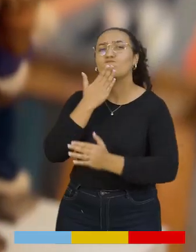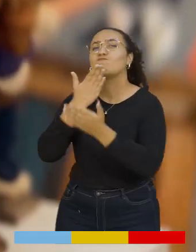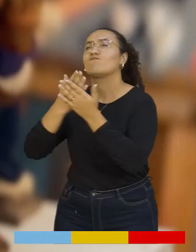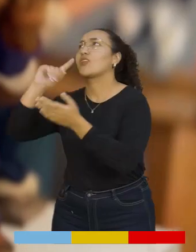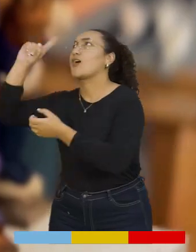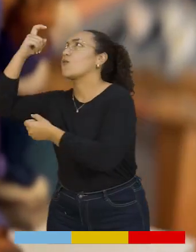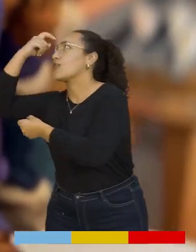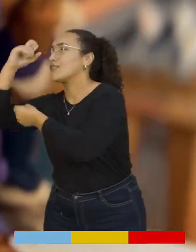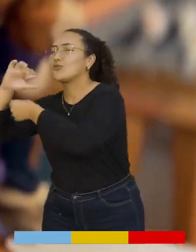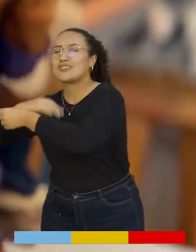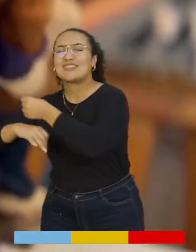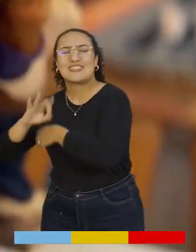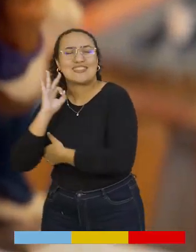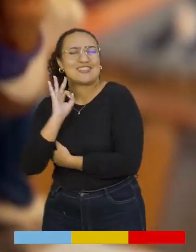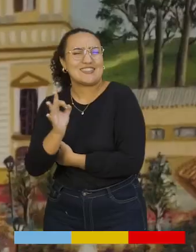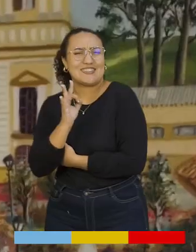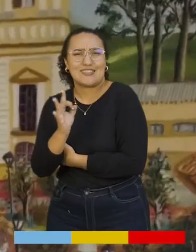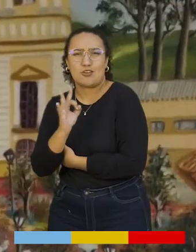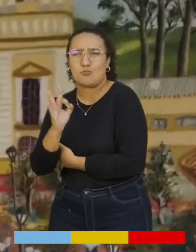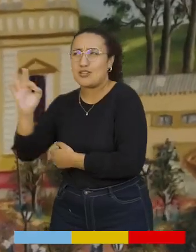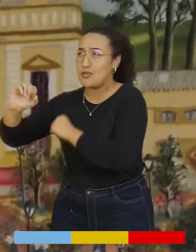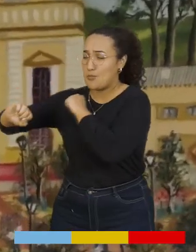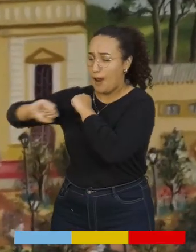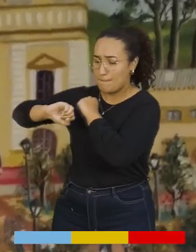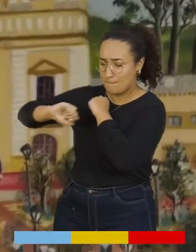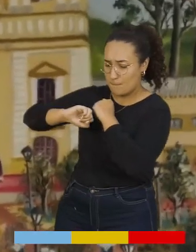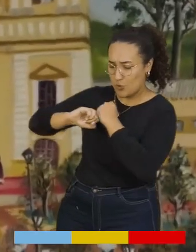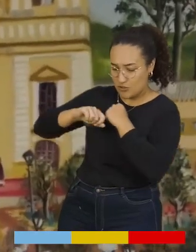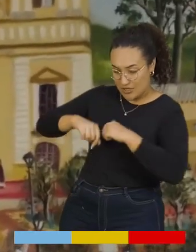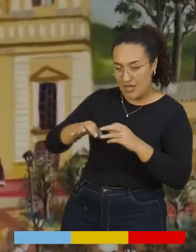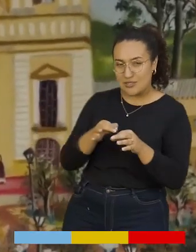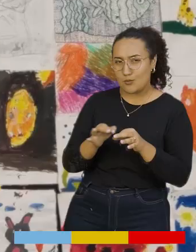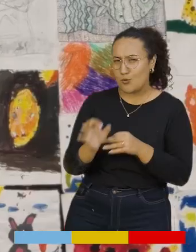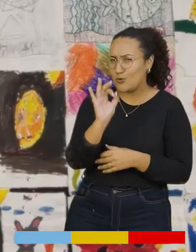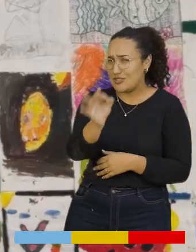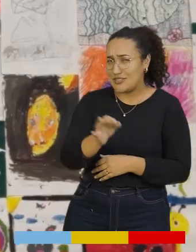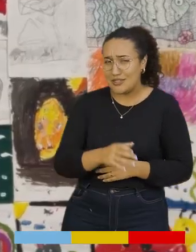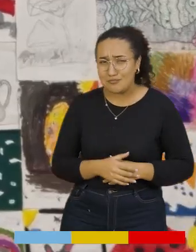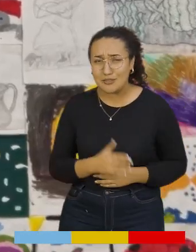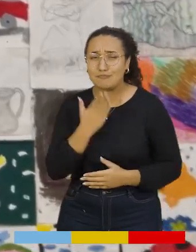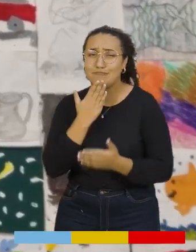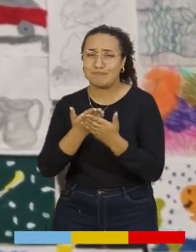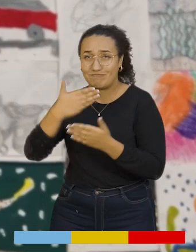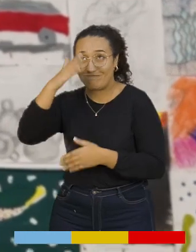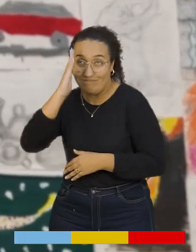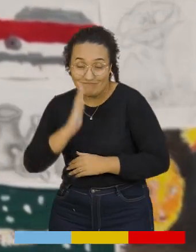agradecerle mucho a la gobernación de Cundinamarca, que siempre ha estado presente en este municipio, gracias a Dios.